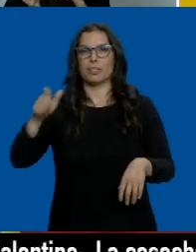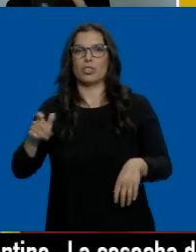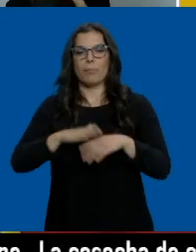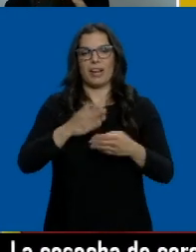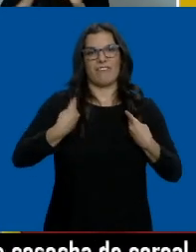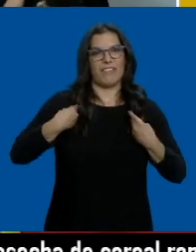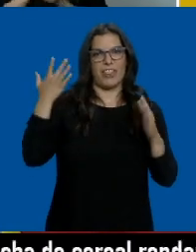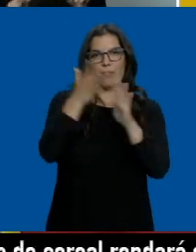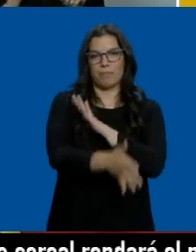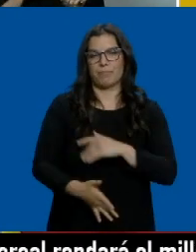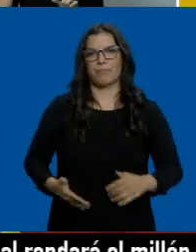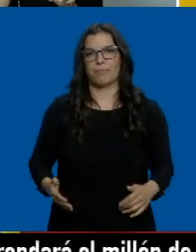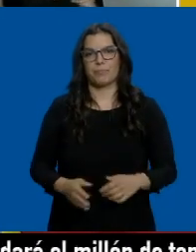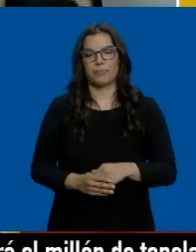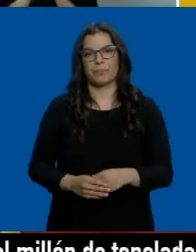largo de su vida.